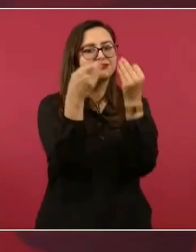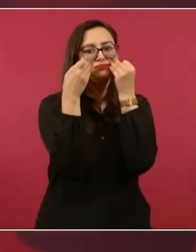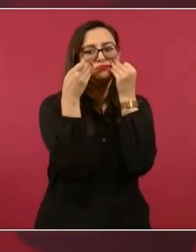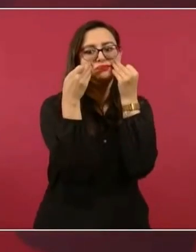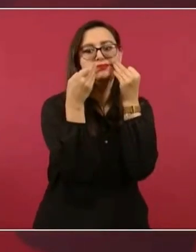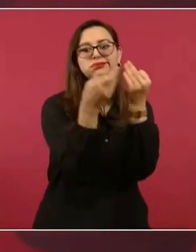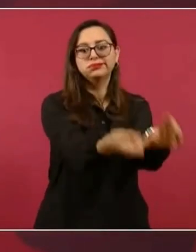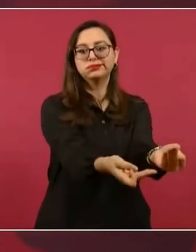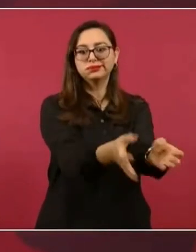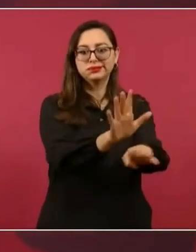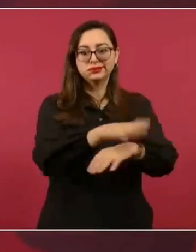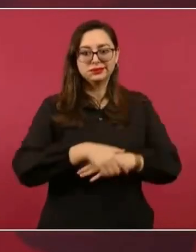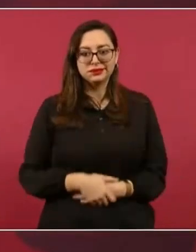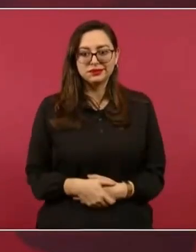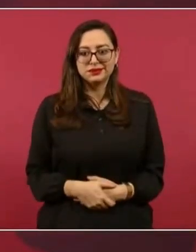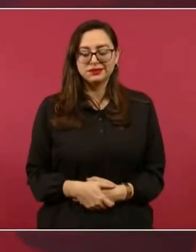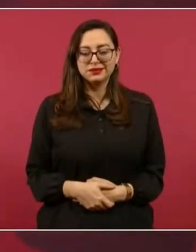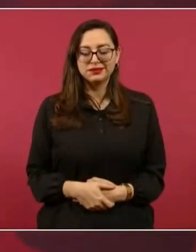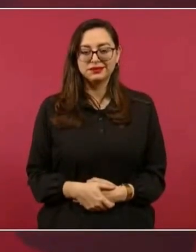las rebasa.